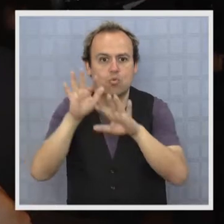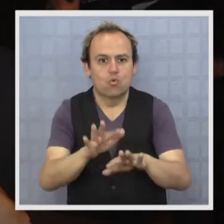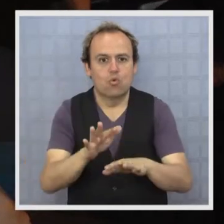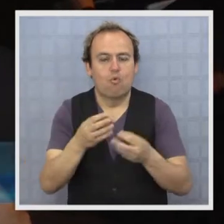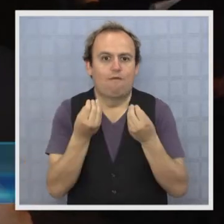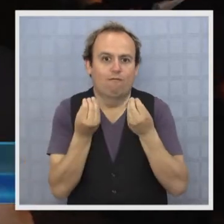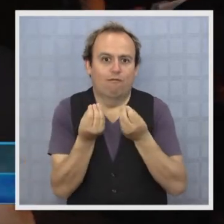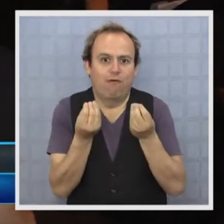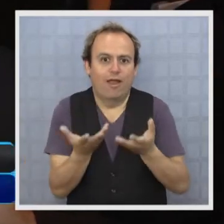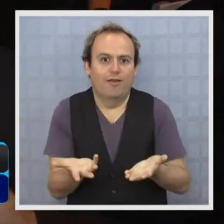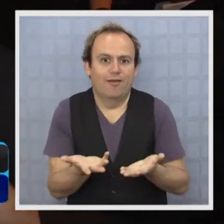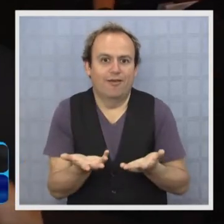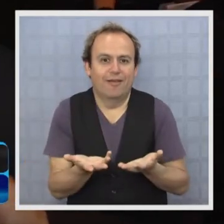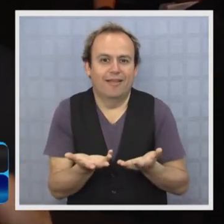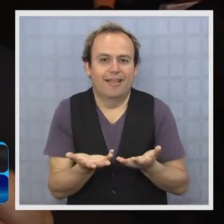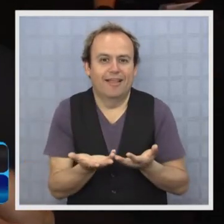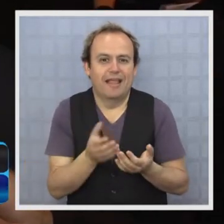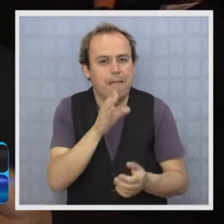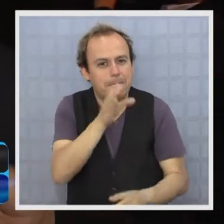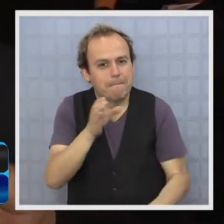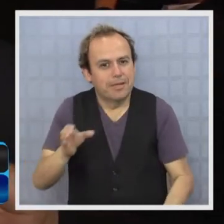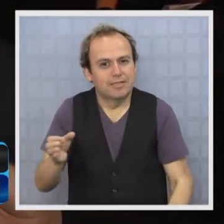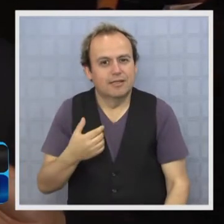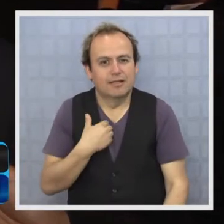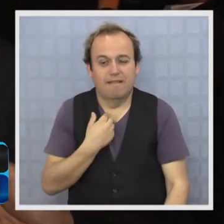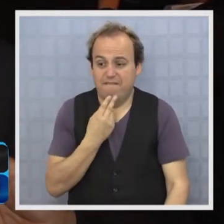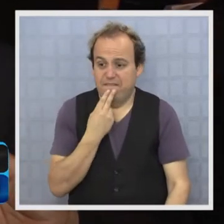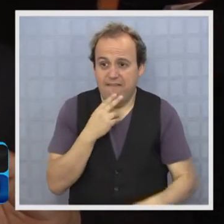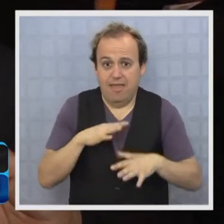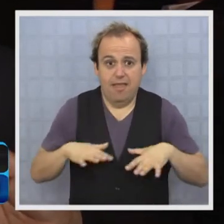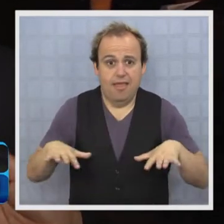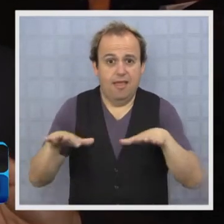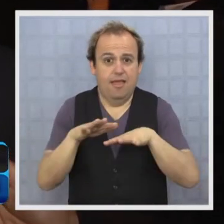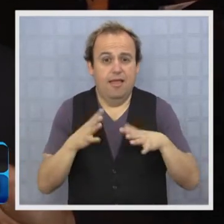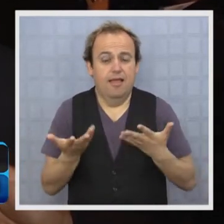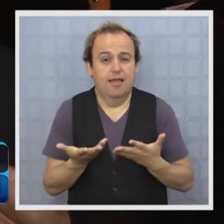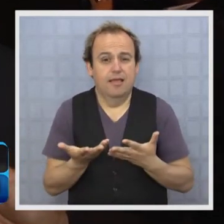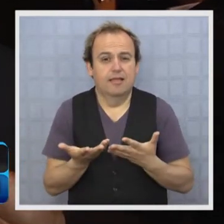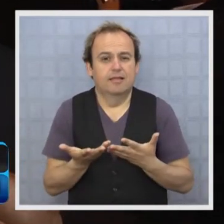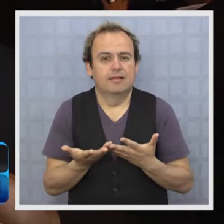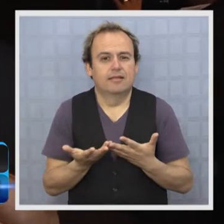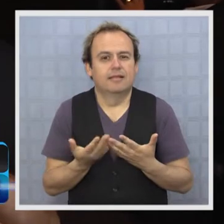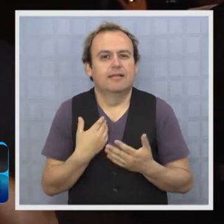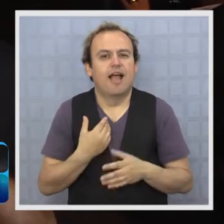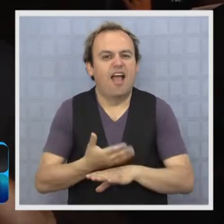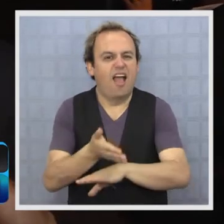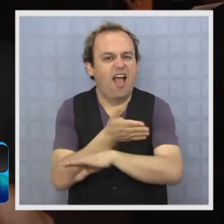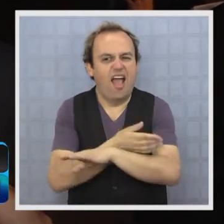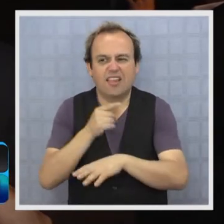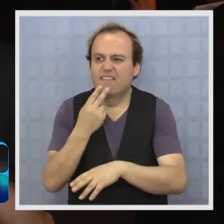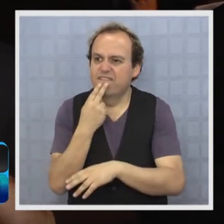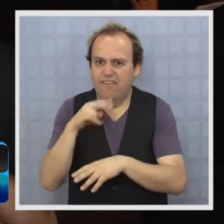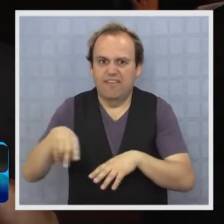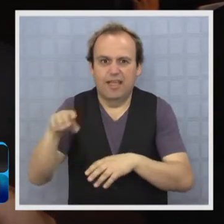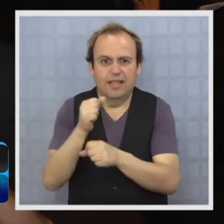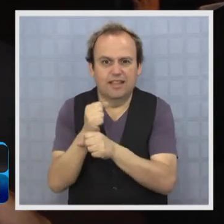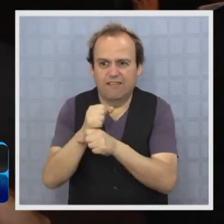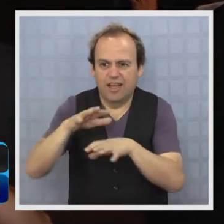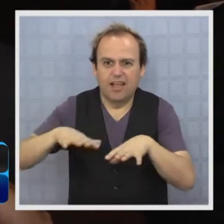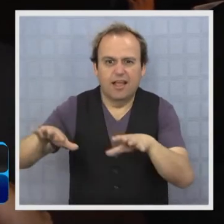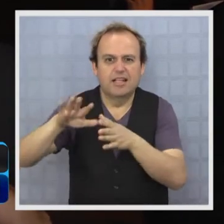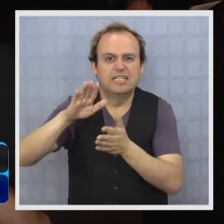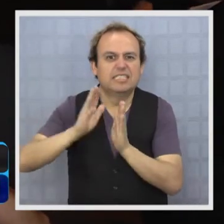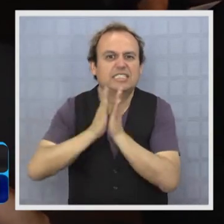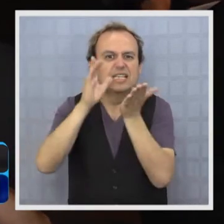impacto en las personas, en los que vivimos en la región, y en los que vivieron aquí en la salitrera, debe ser